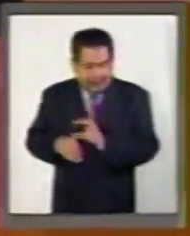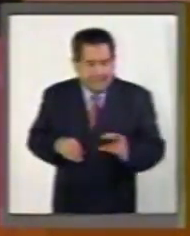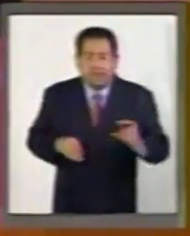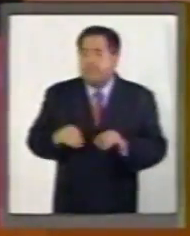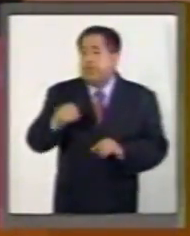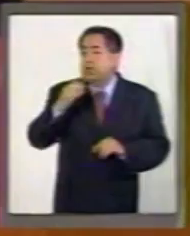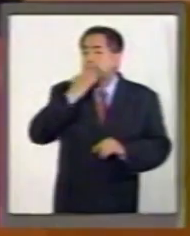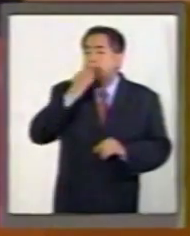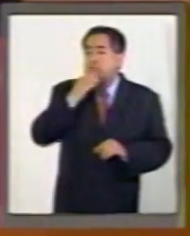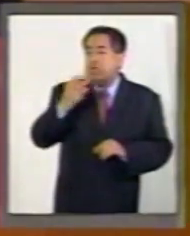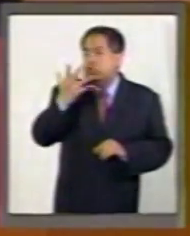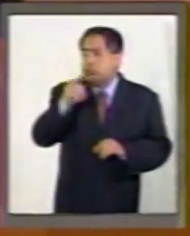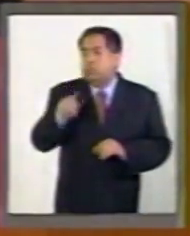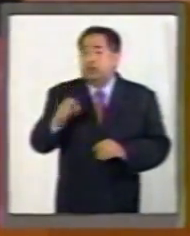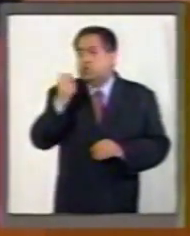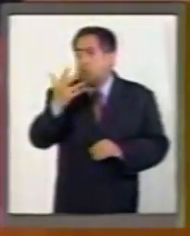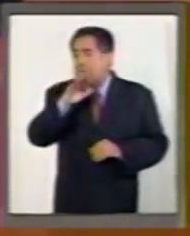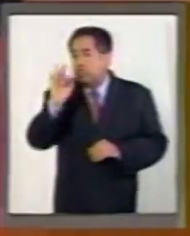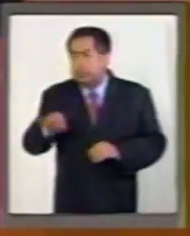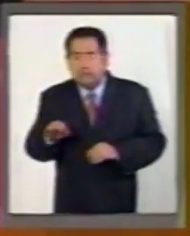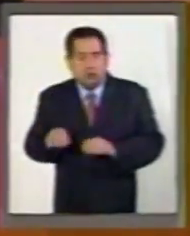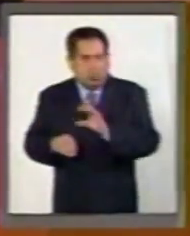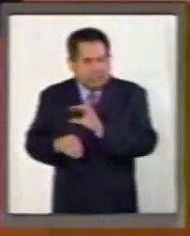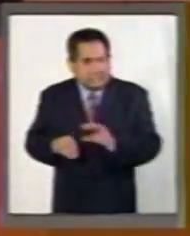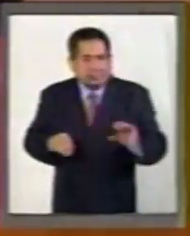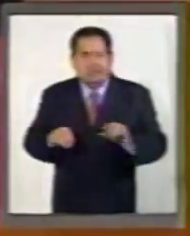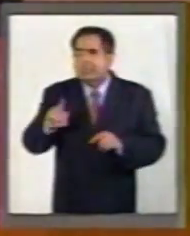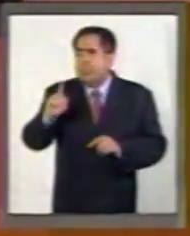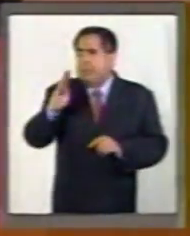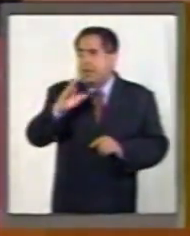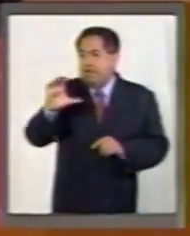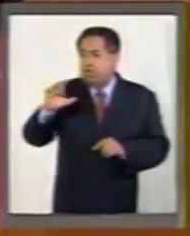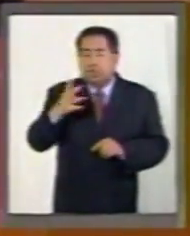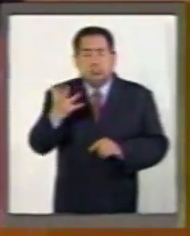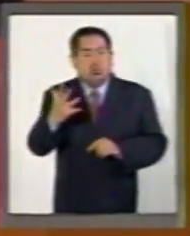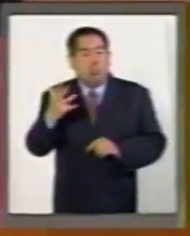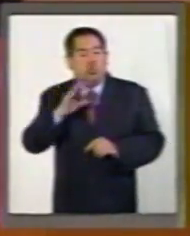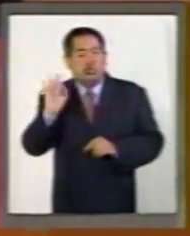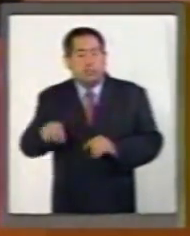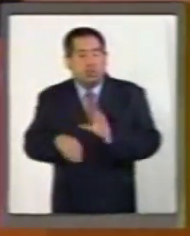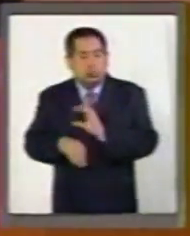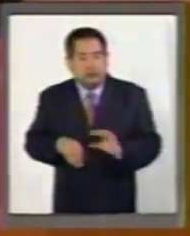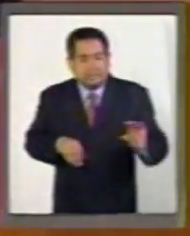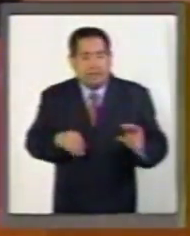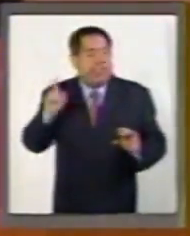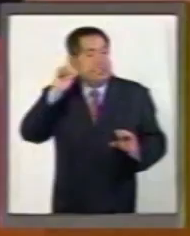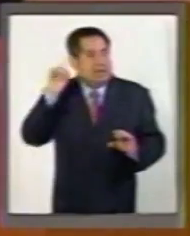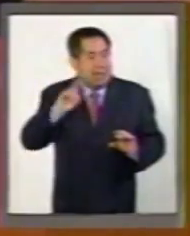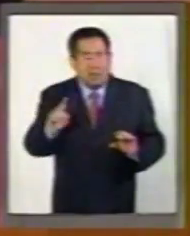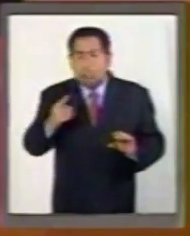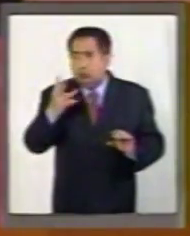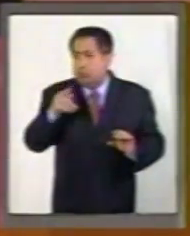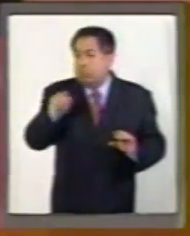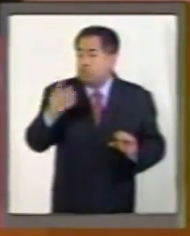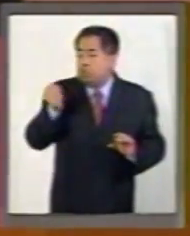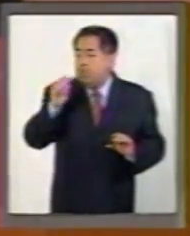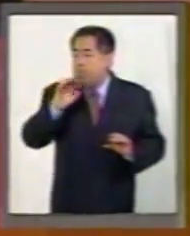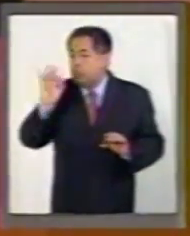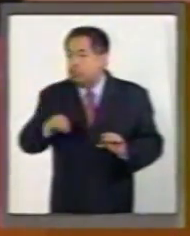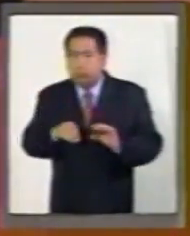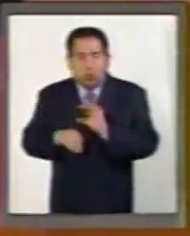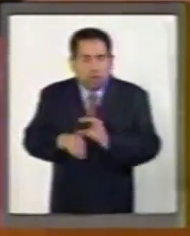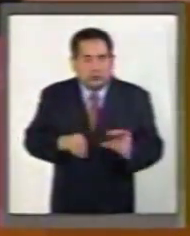Sonora, 5.5%, Baja California, 5%, Zacatecas, 4.9%.